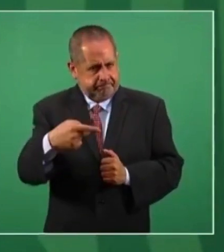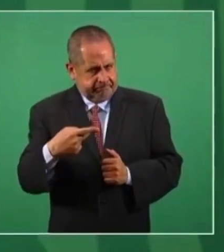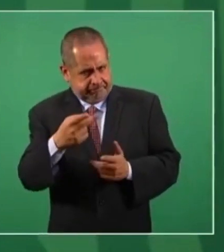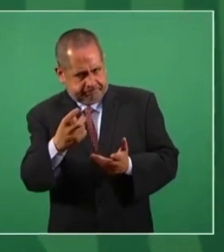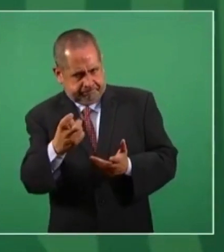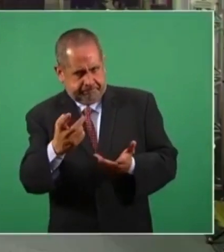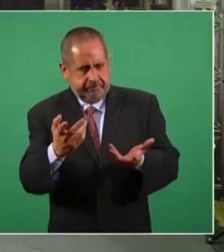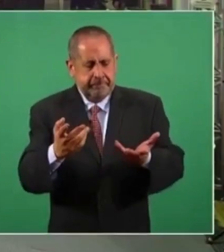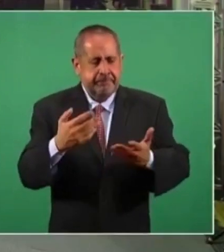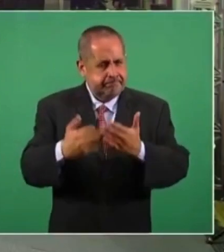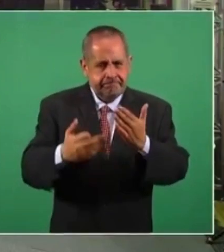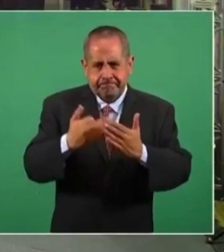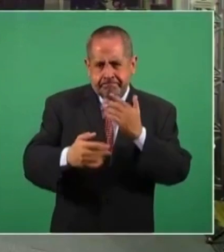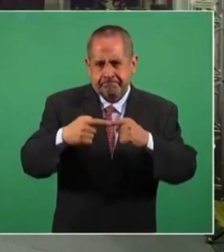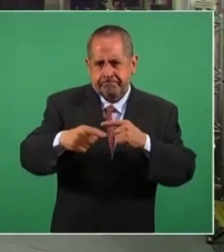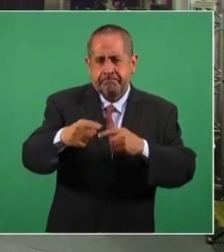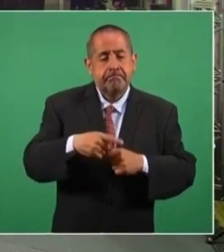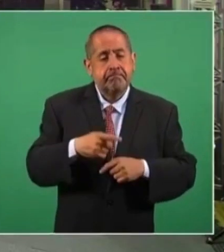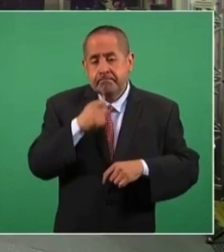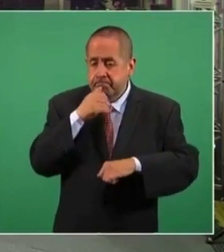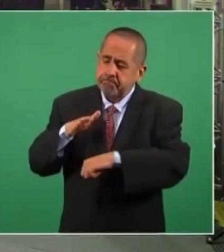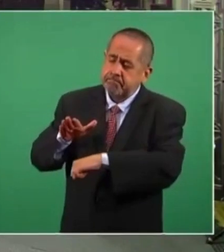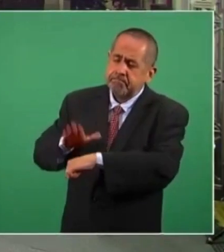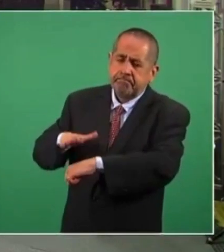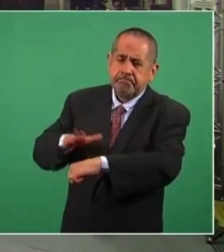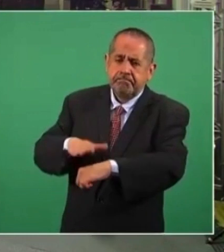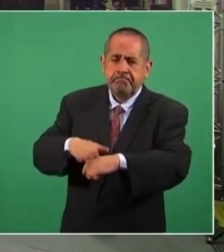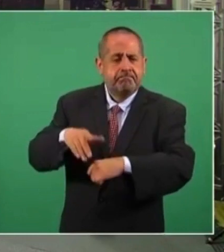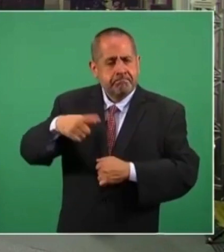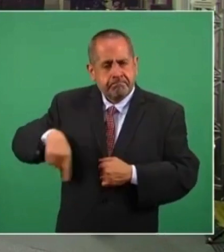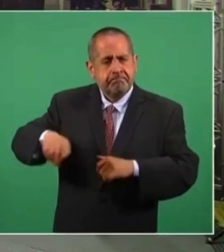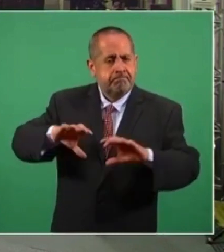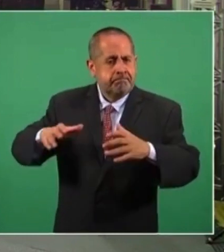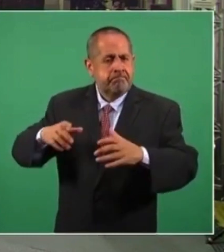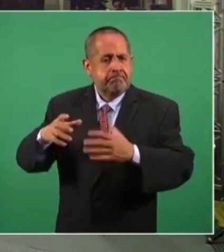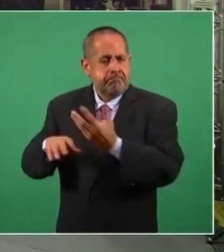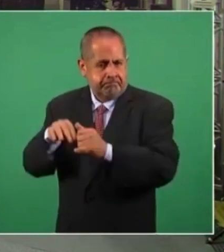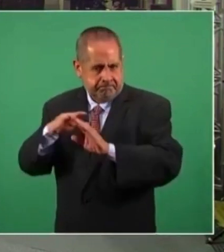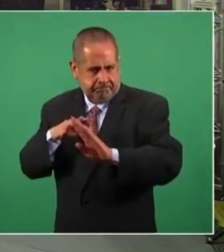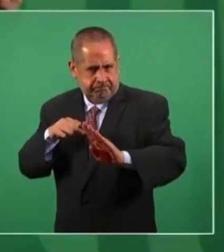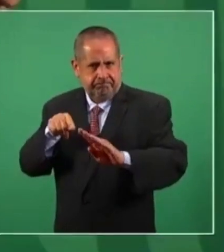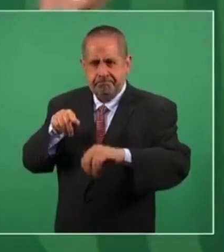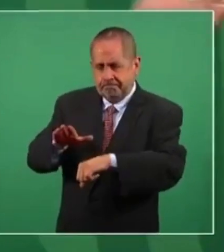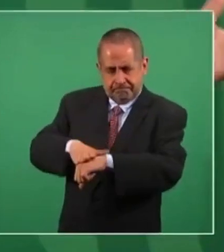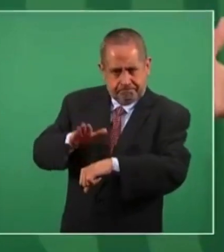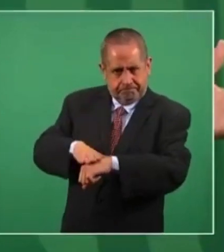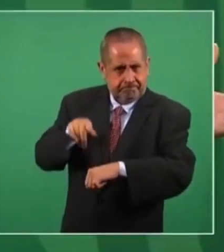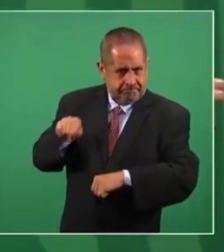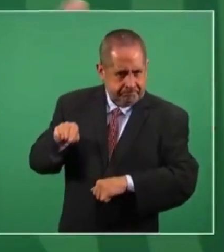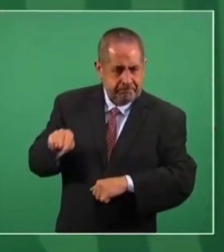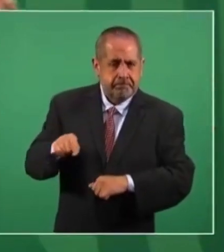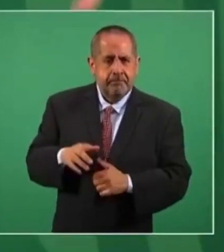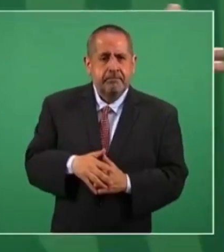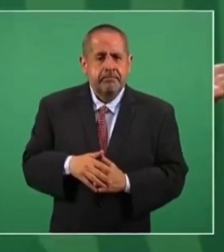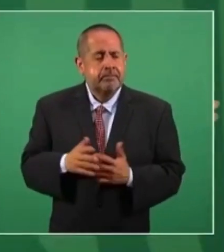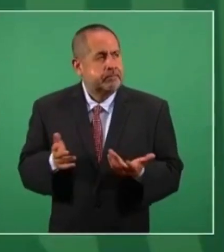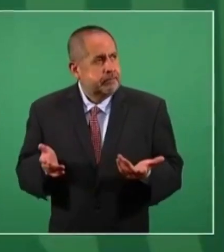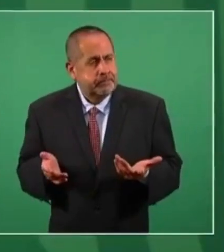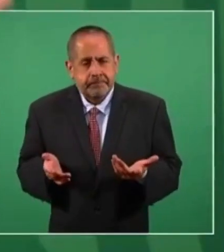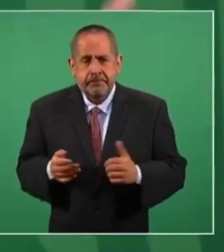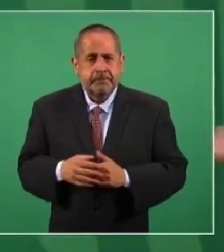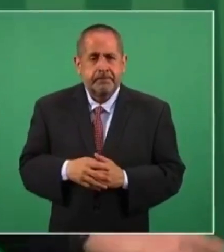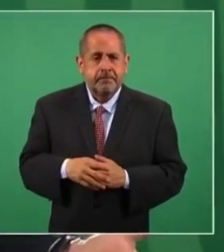Y decirles incluso que continúan